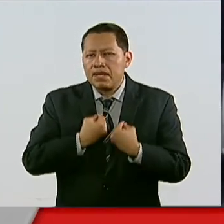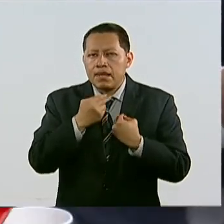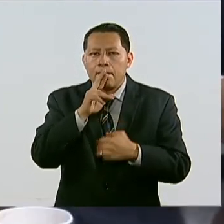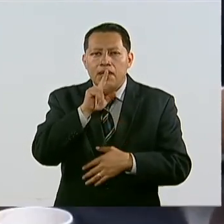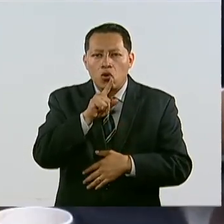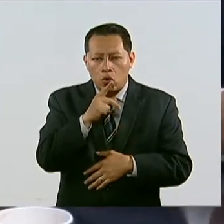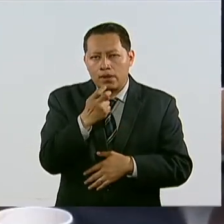habitantes.